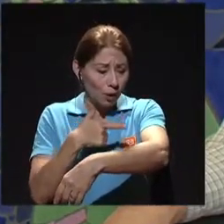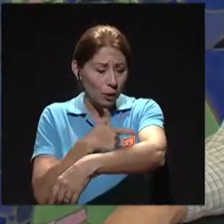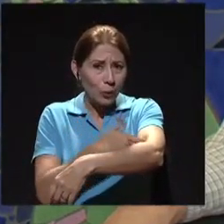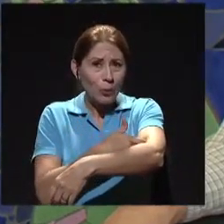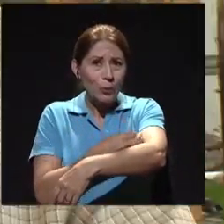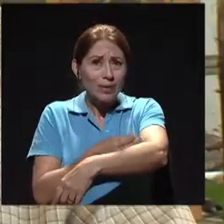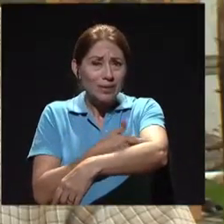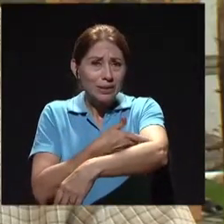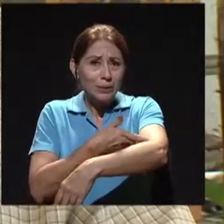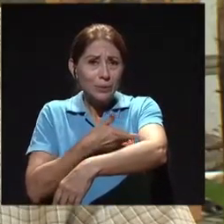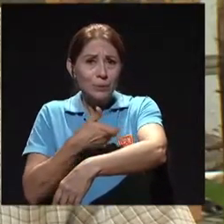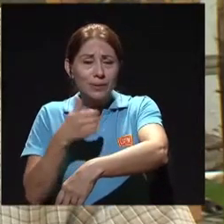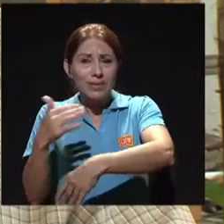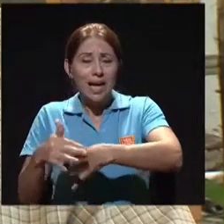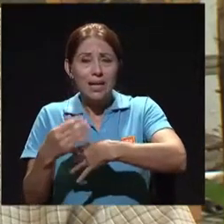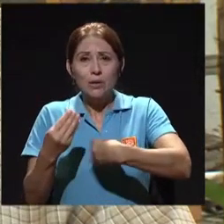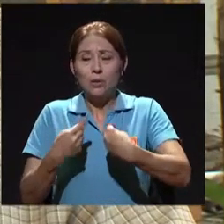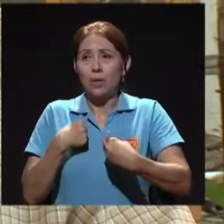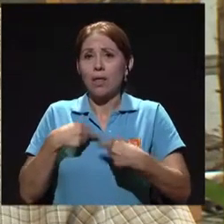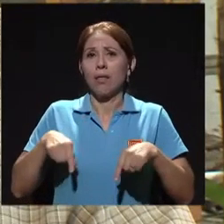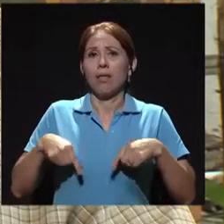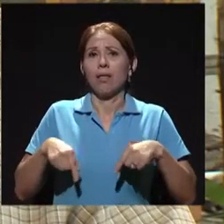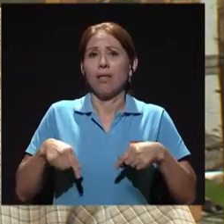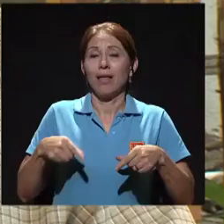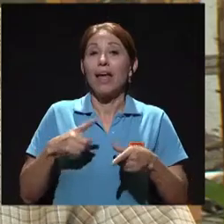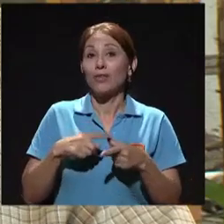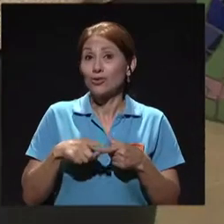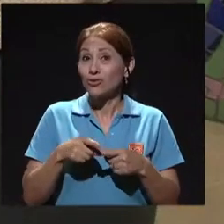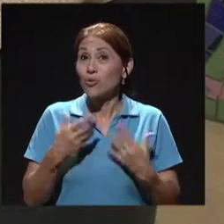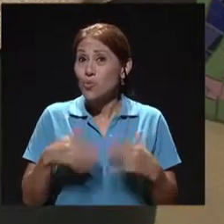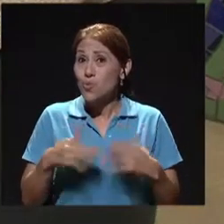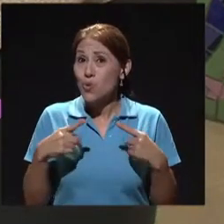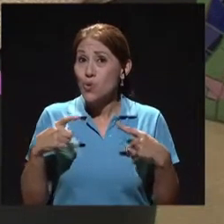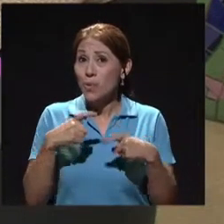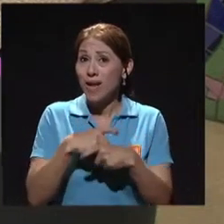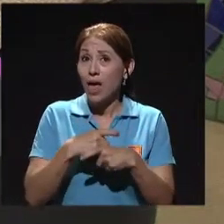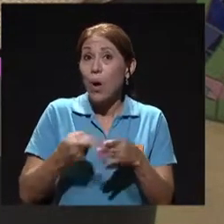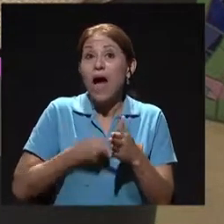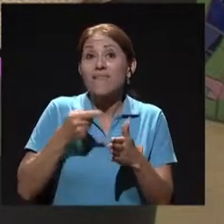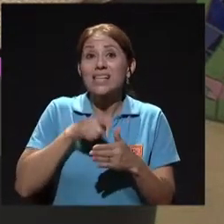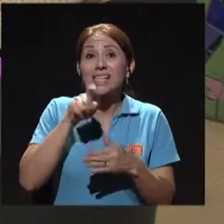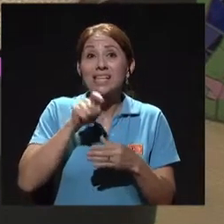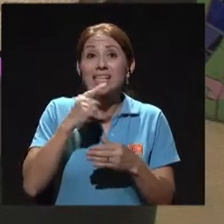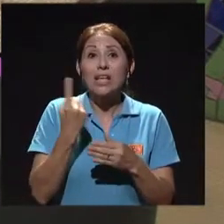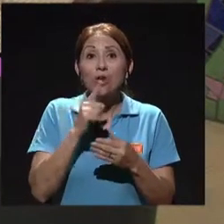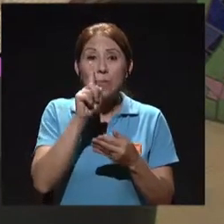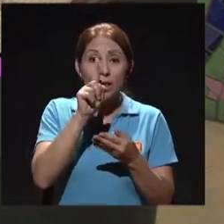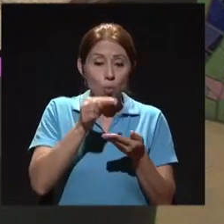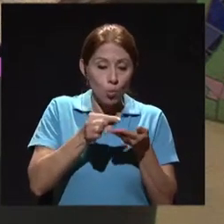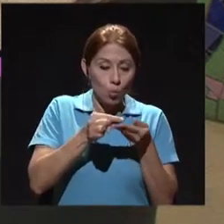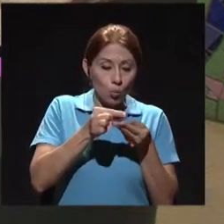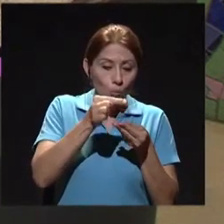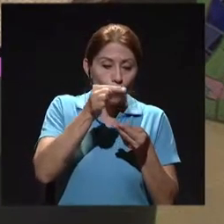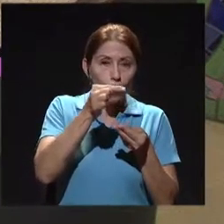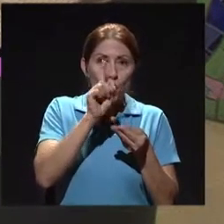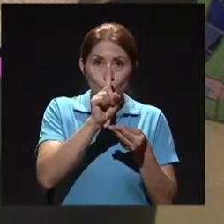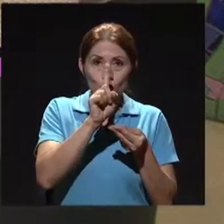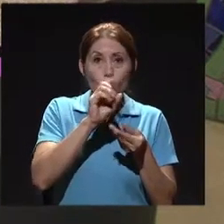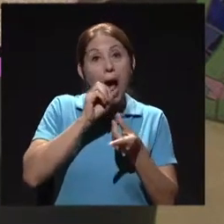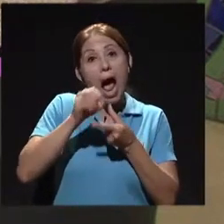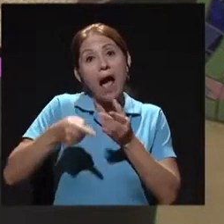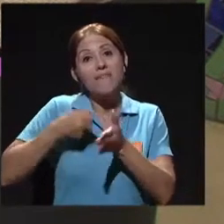complicado, ¿verdad? Entonces, definitivamente en algunos se necesitaría un tubito, en otros podrían ser tres tubos de sangre, por ejemplo. Depende, sí, por ejemplo,